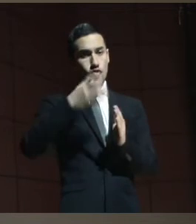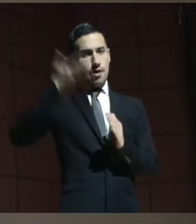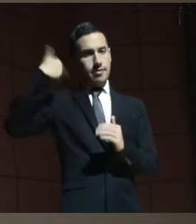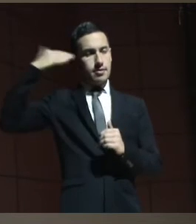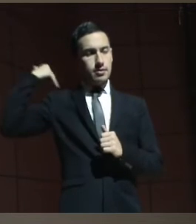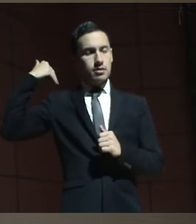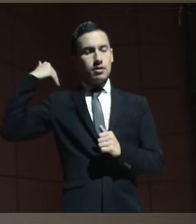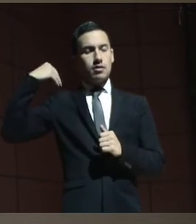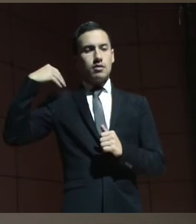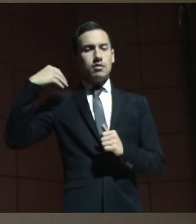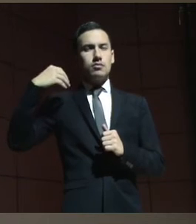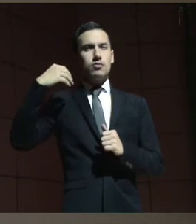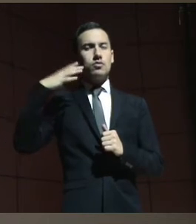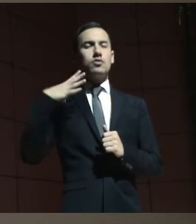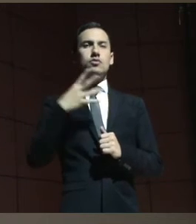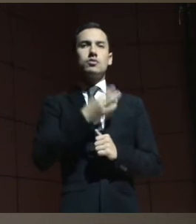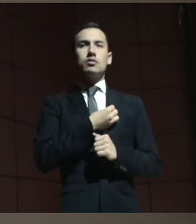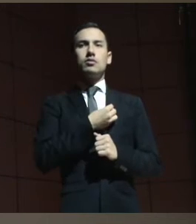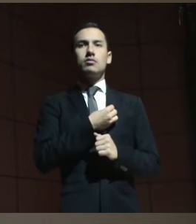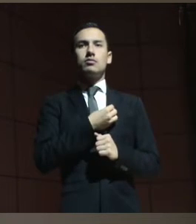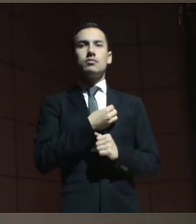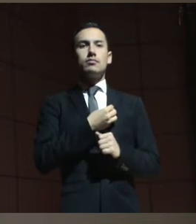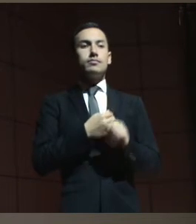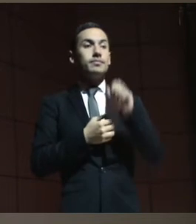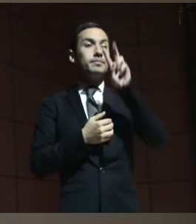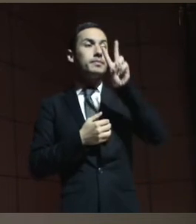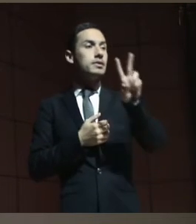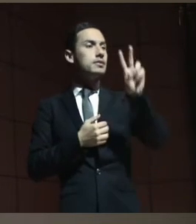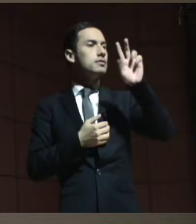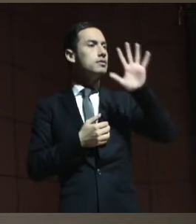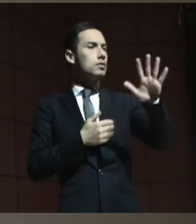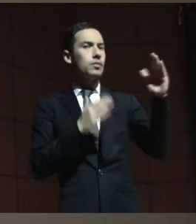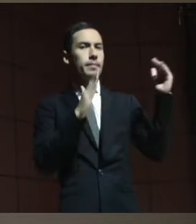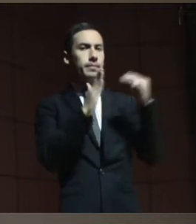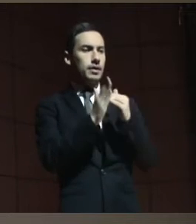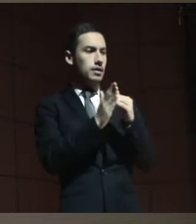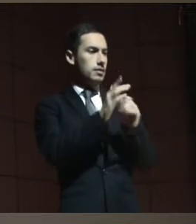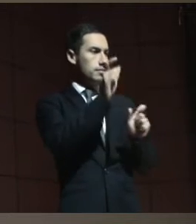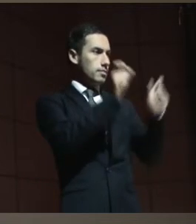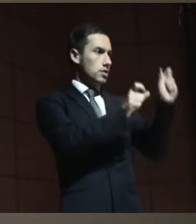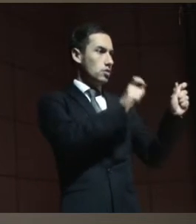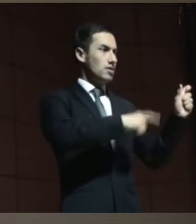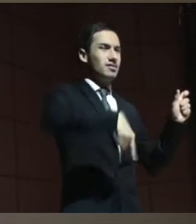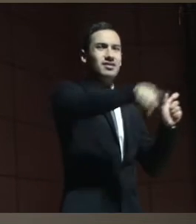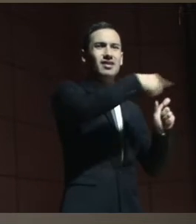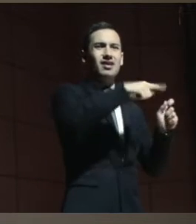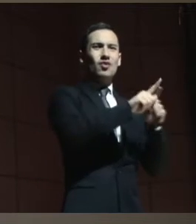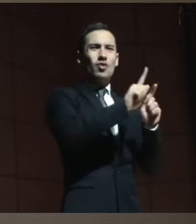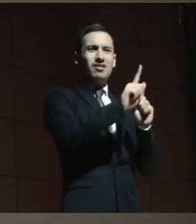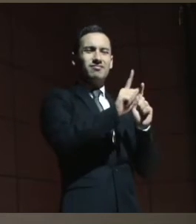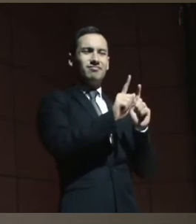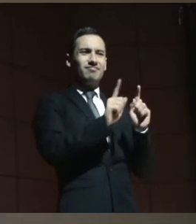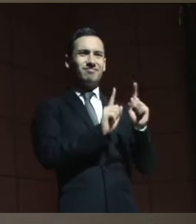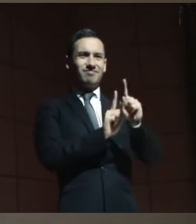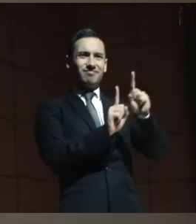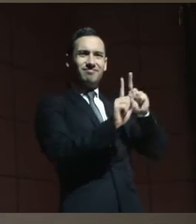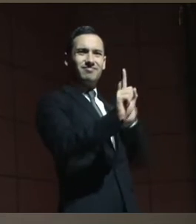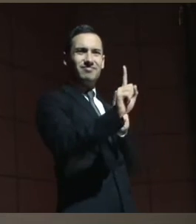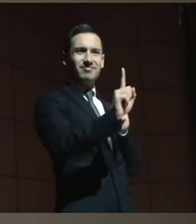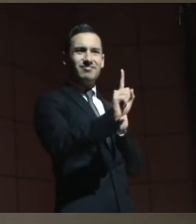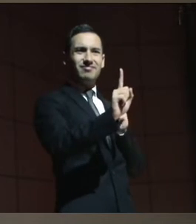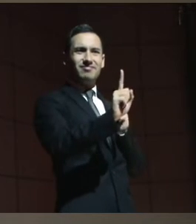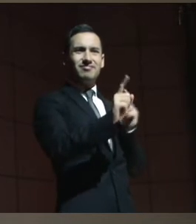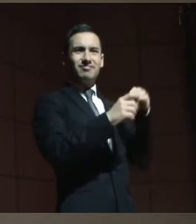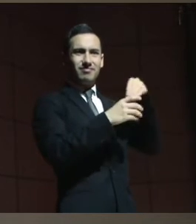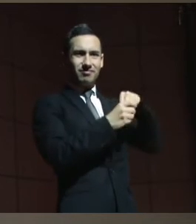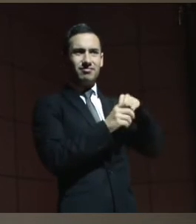contábamos alrededor de 25.000 personas institucionalizadas en encierro